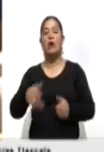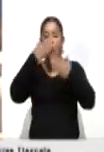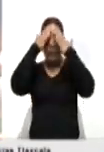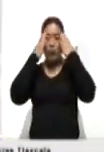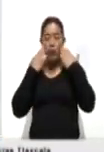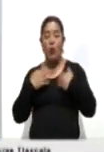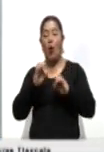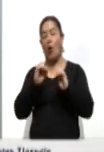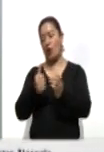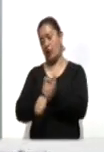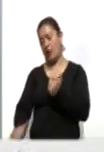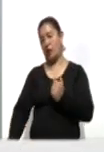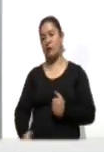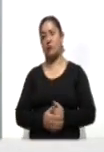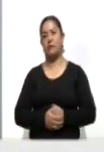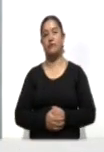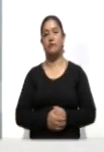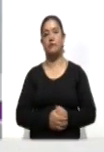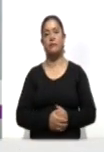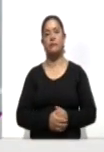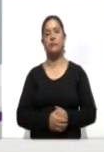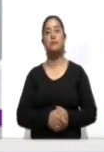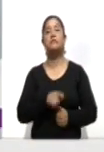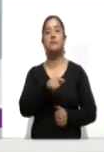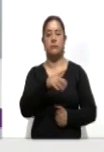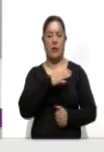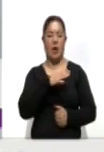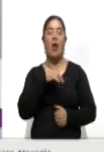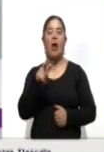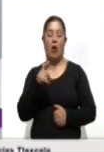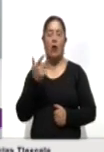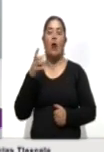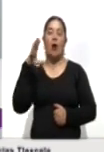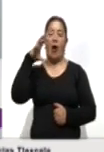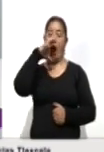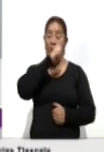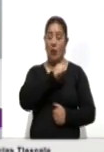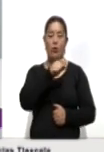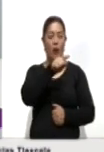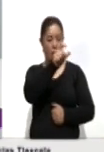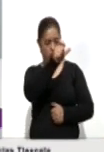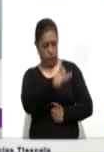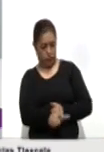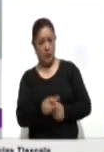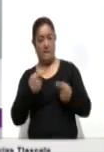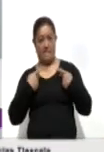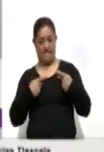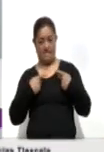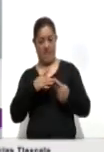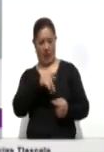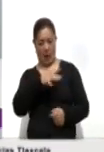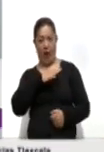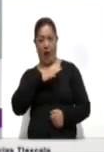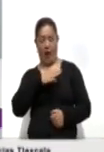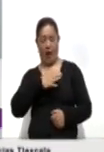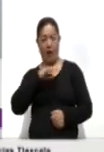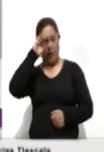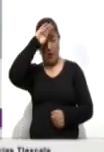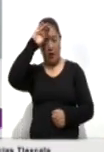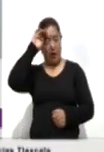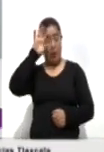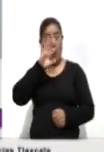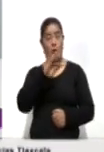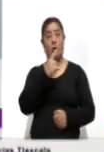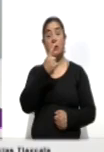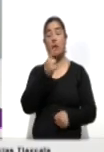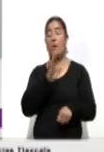abundante. Para poder decir que se trata de golpe de calor, la persona presenta una temperatura corporal mayor a 41 grados